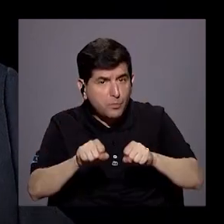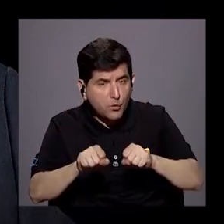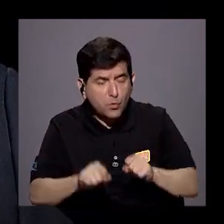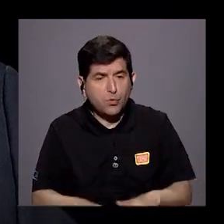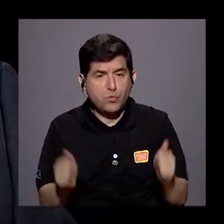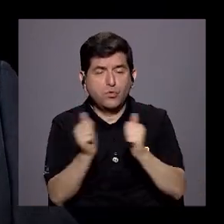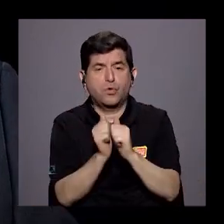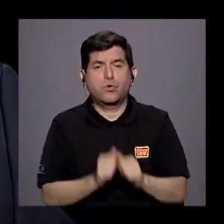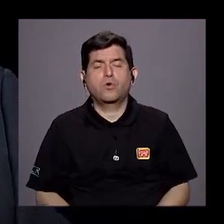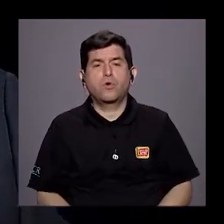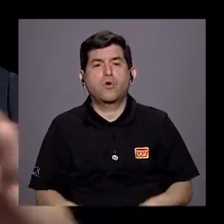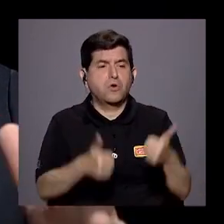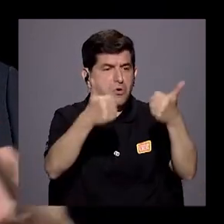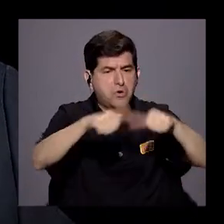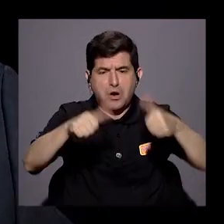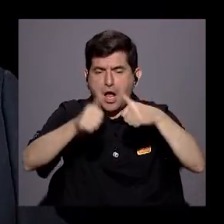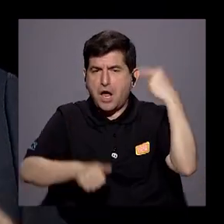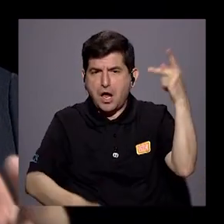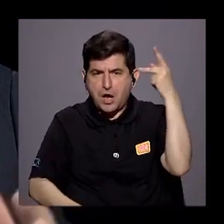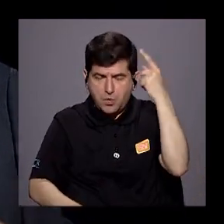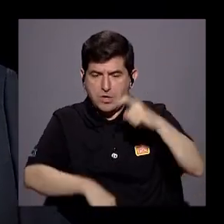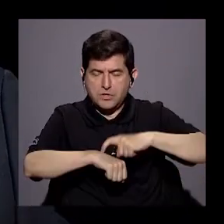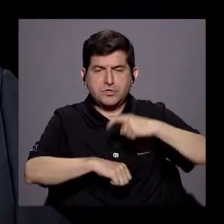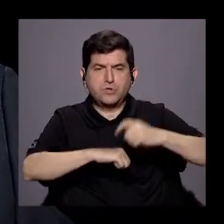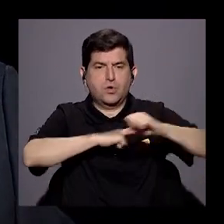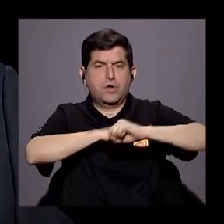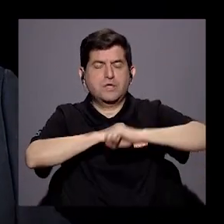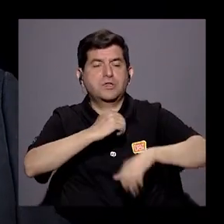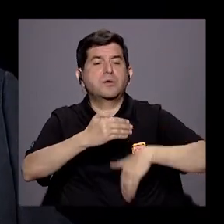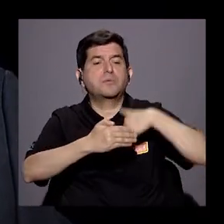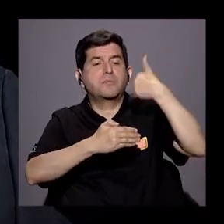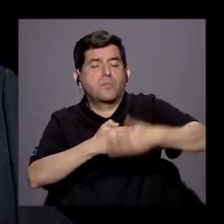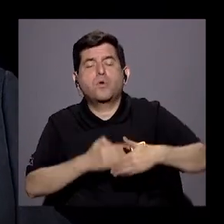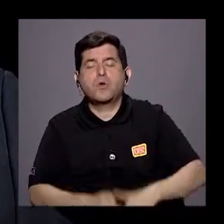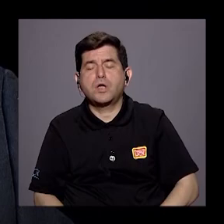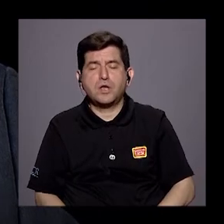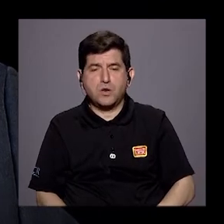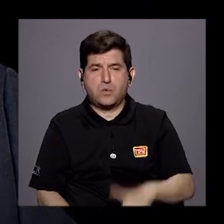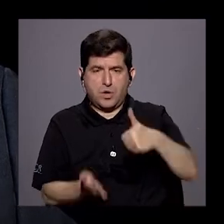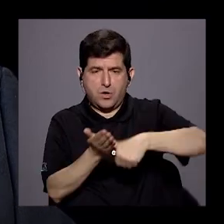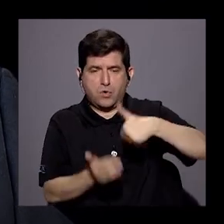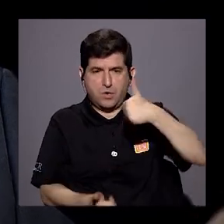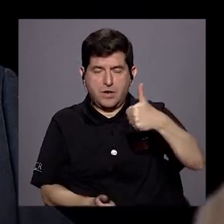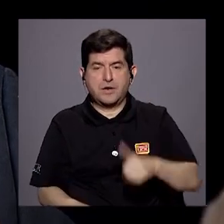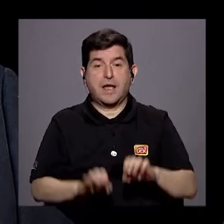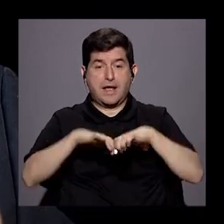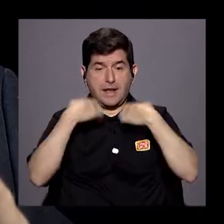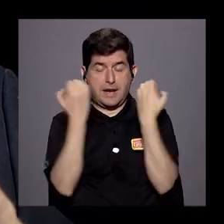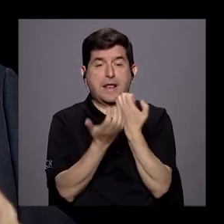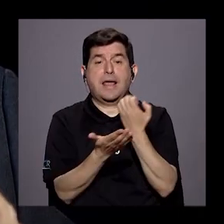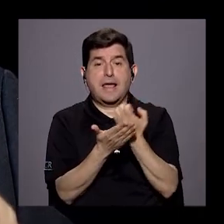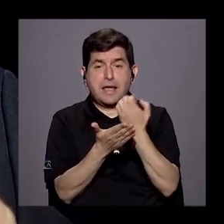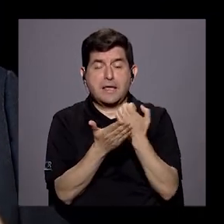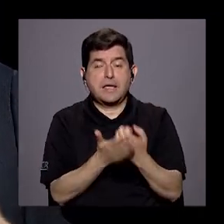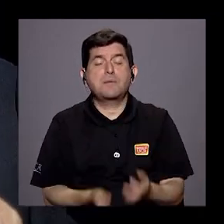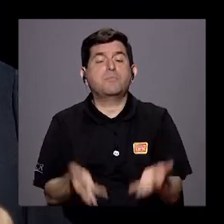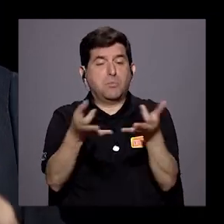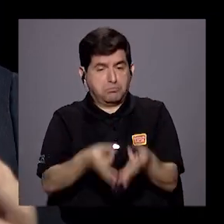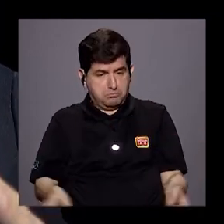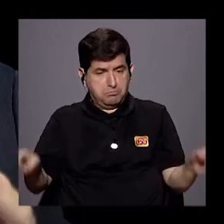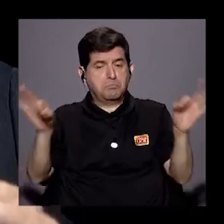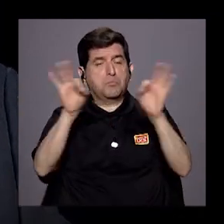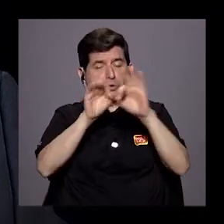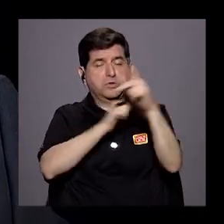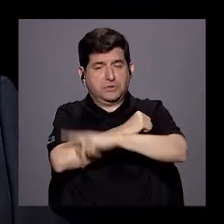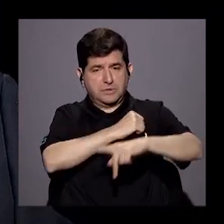con los arreglos políticos que hizo durante la campaña y posteriores a su elección instaurar un equipo económico de gran